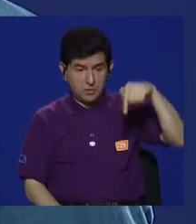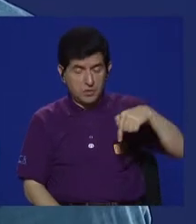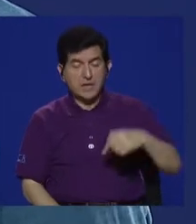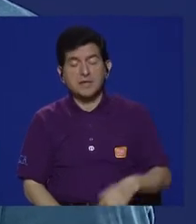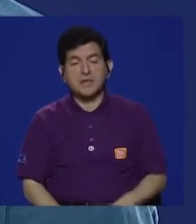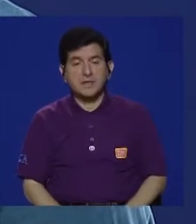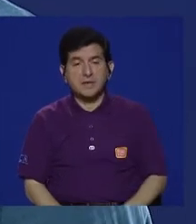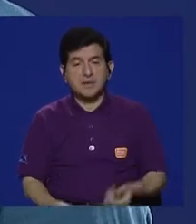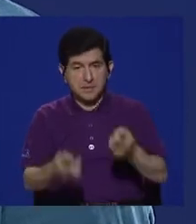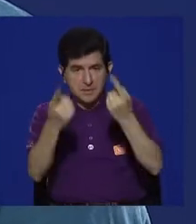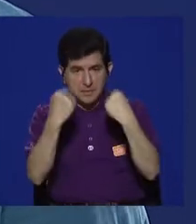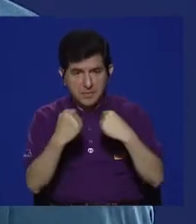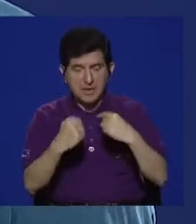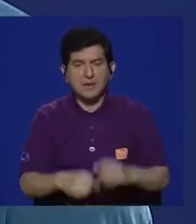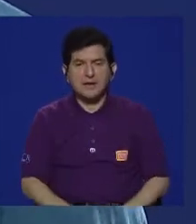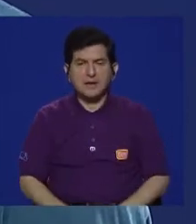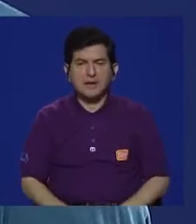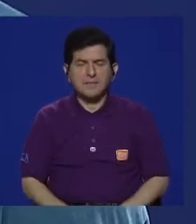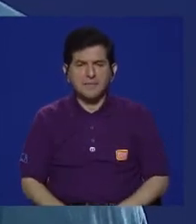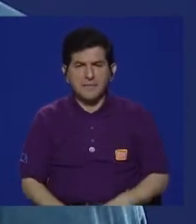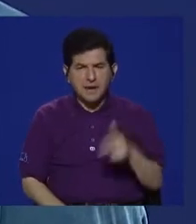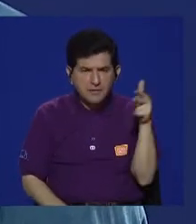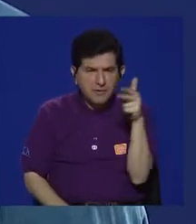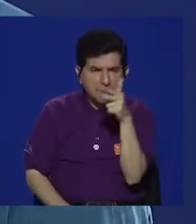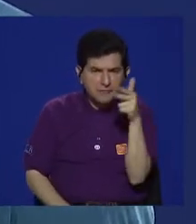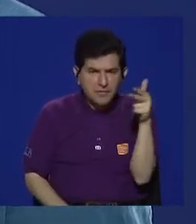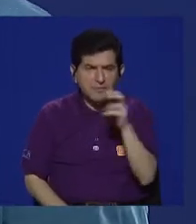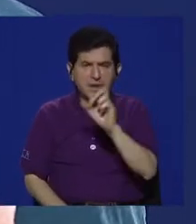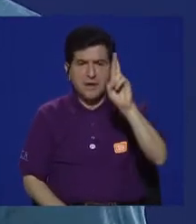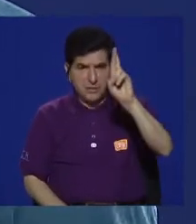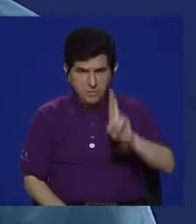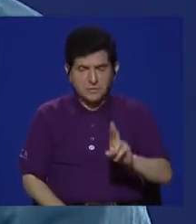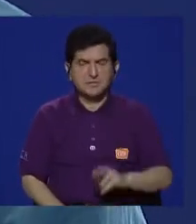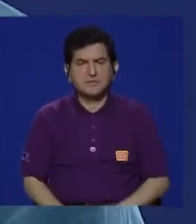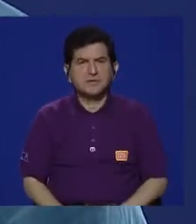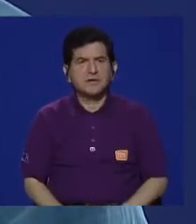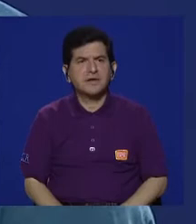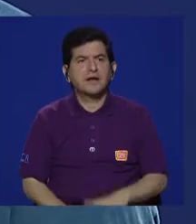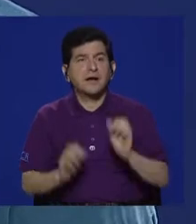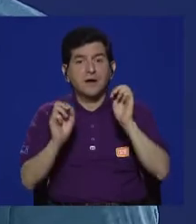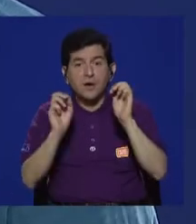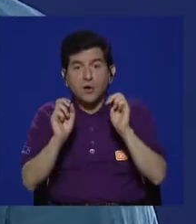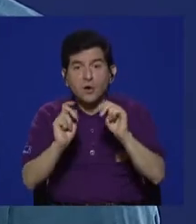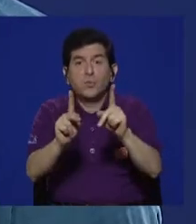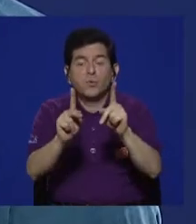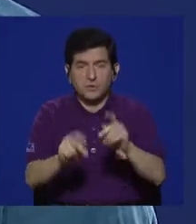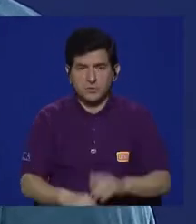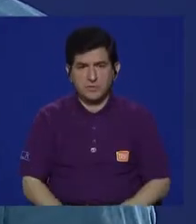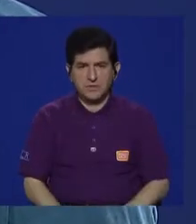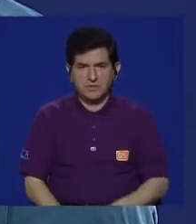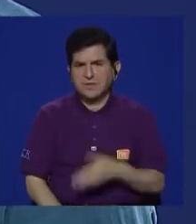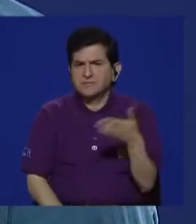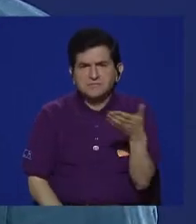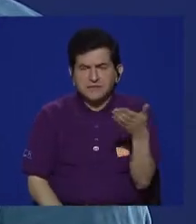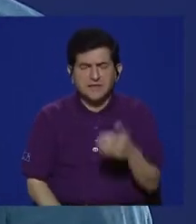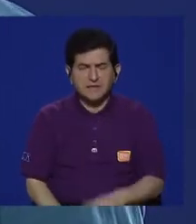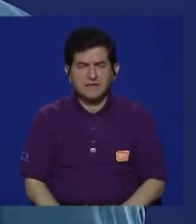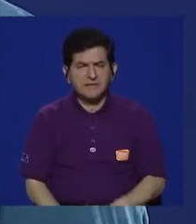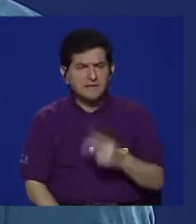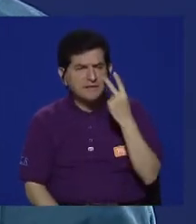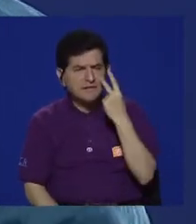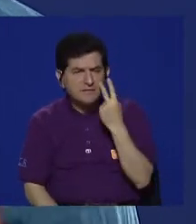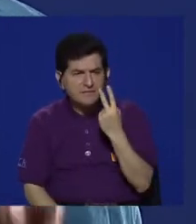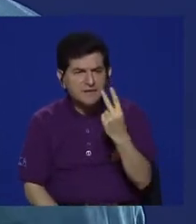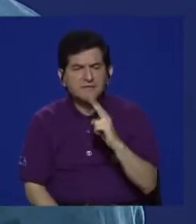estuve haciendo grabación, la grabación aquí en Costa Rica, es como la posibilidad para ver